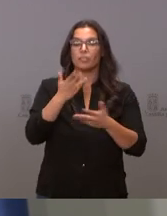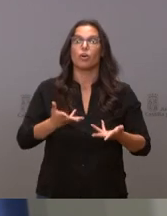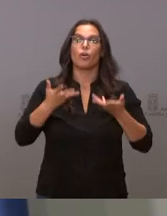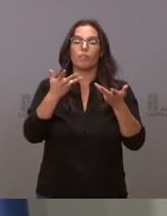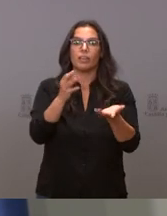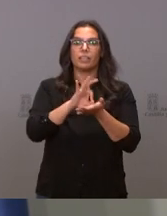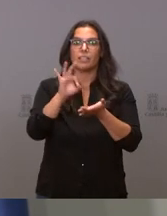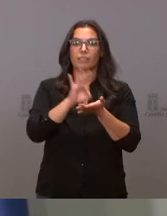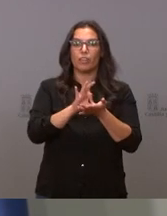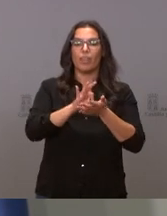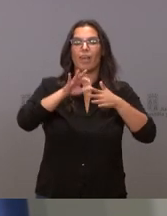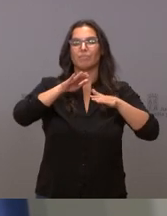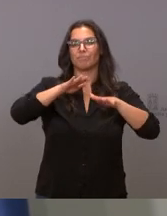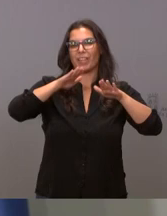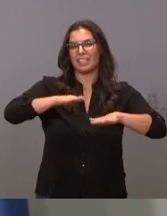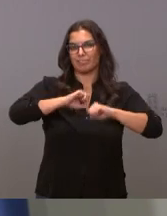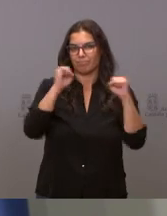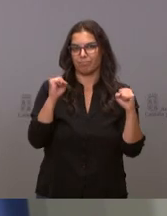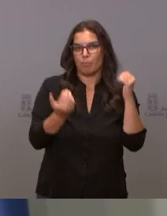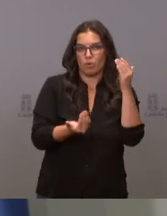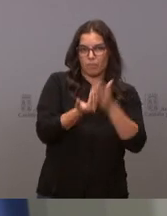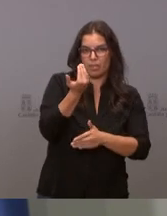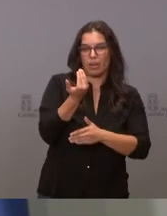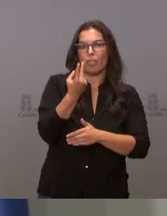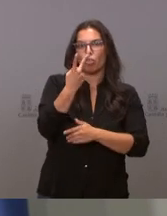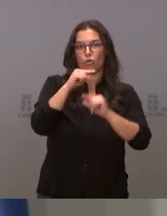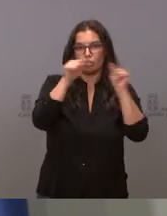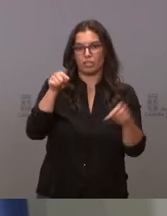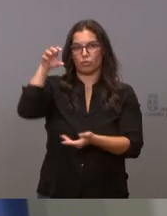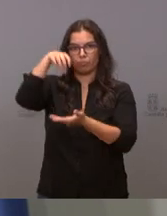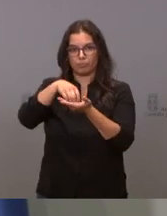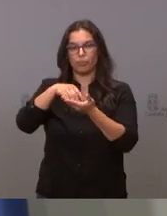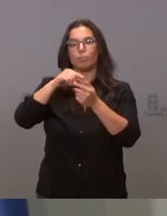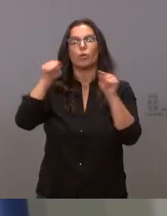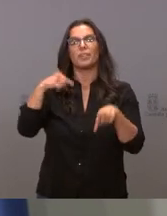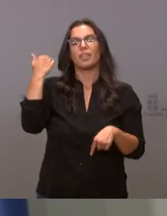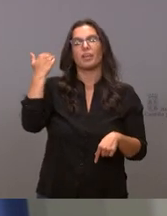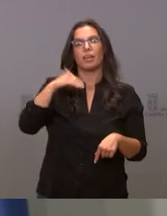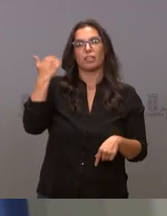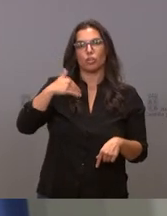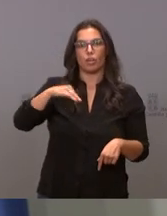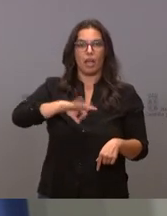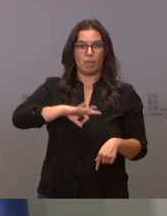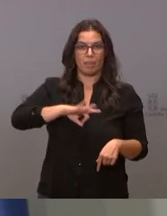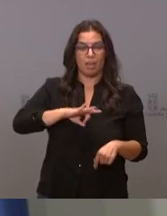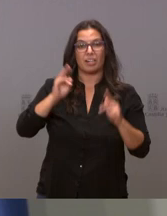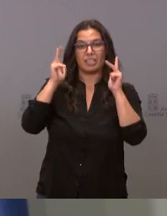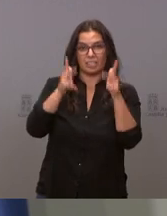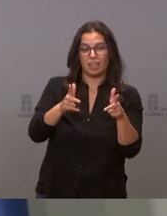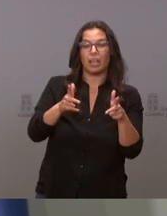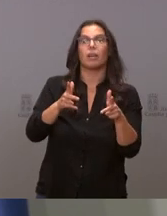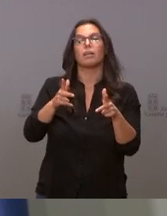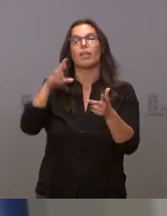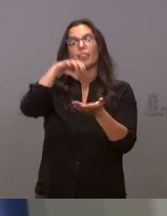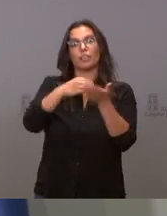diurnas en dos centros, en la provincia de Soria, uno en Soria y otro en Almazán. Se trata de la residencia Los Royales de Soria y en el centro de día